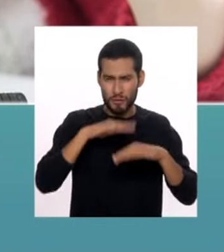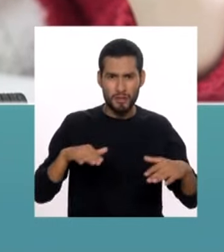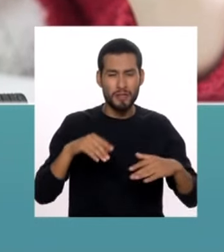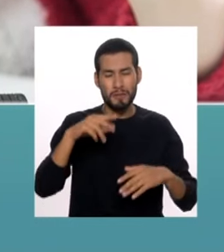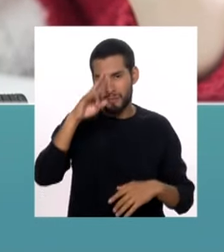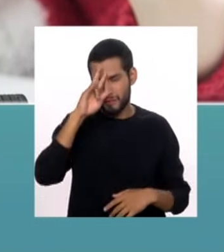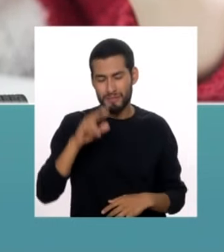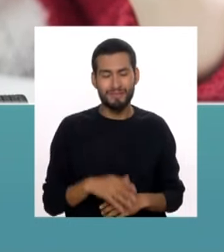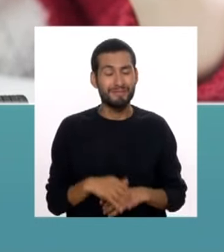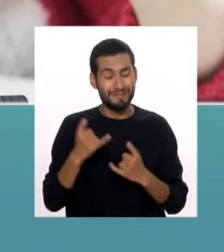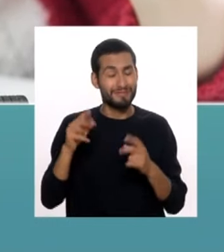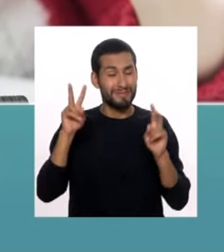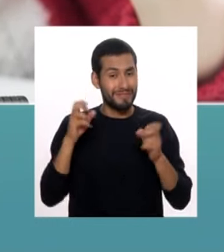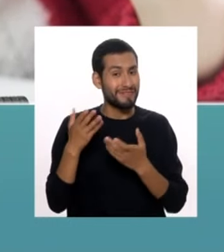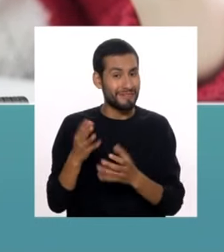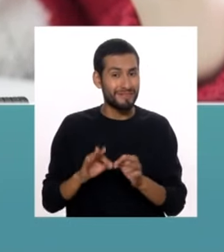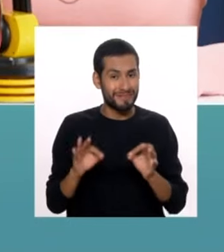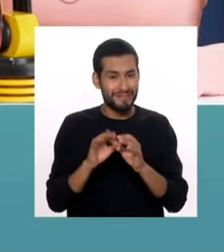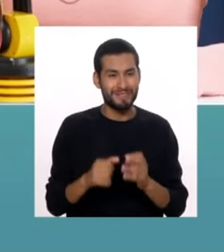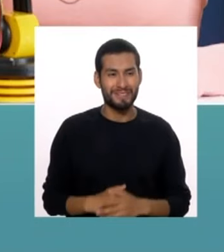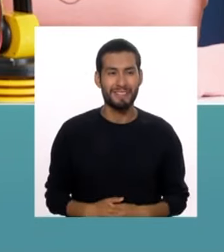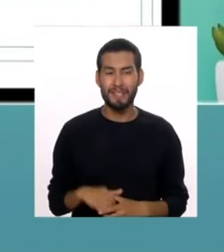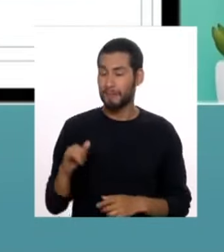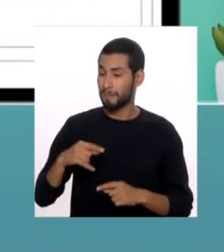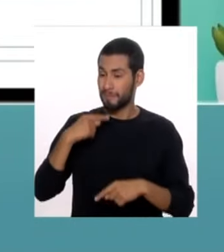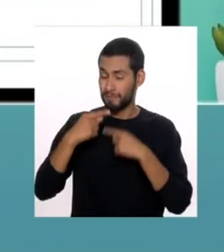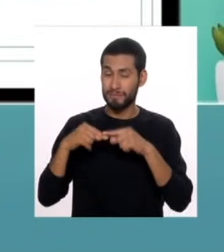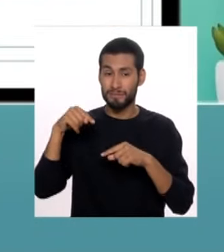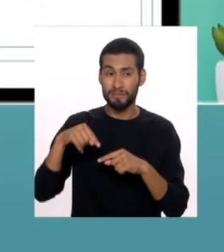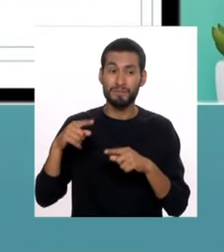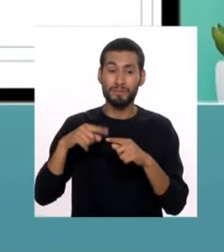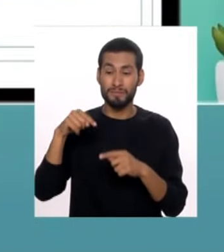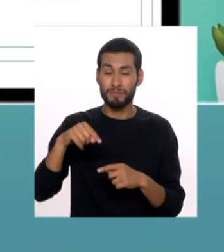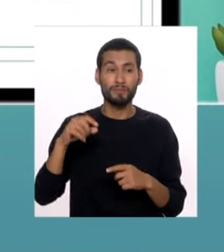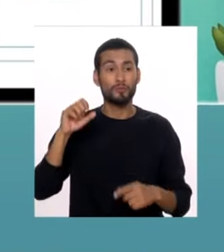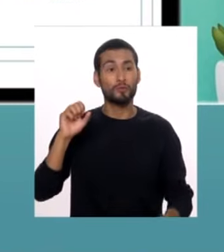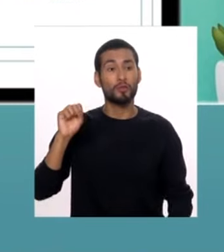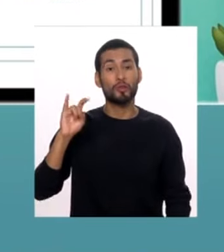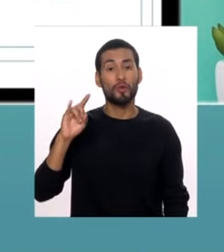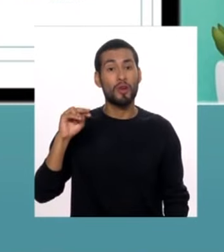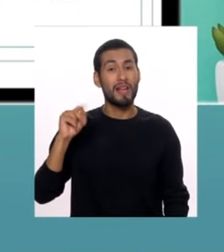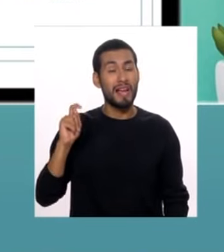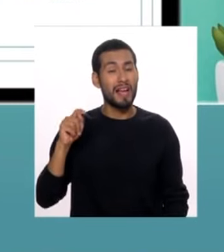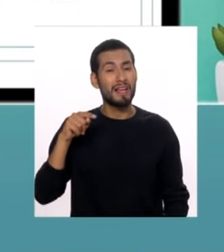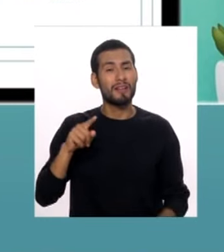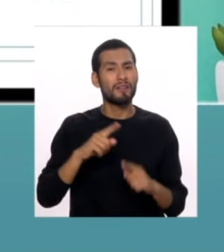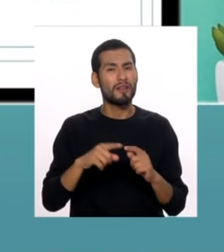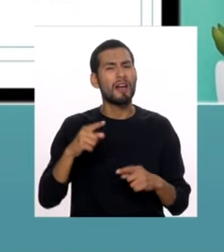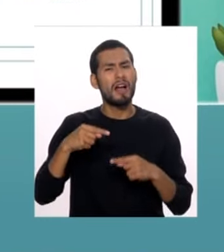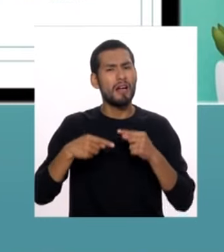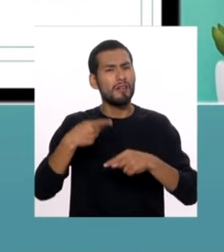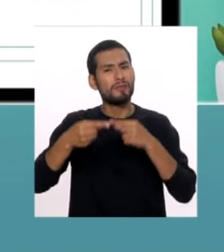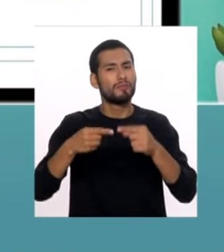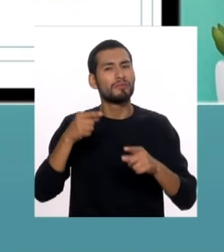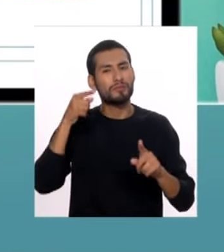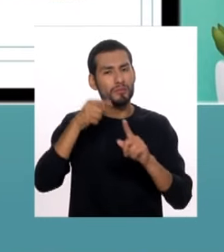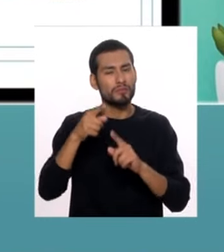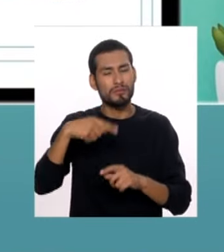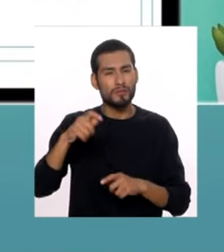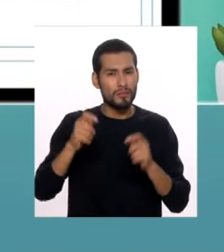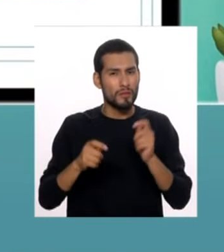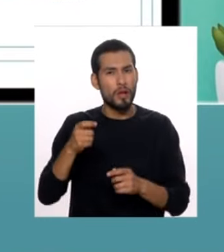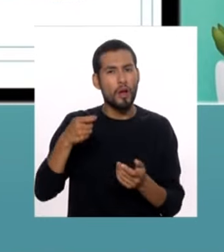este importante tema. Además también te quiero contar que en nuestra secuencia con SUNAT hablaremos sobre la devolución a favor de los